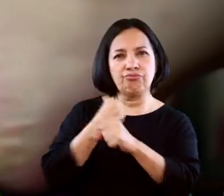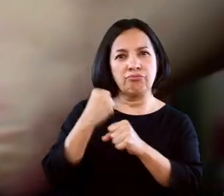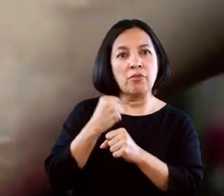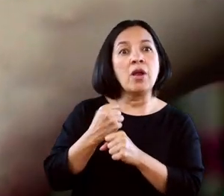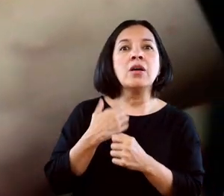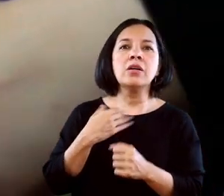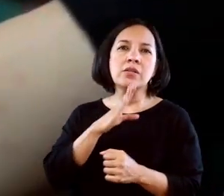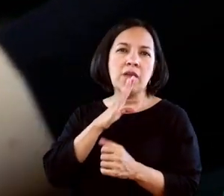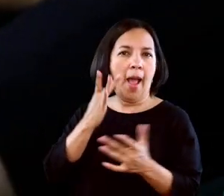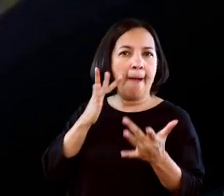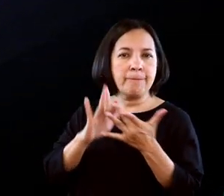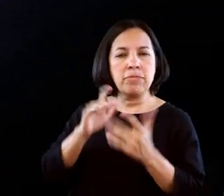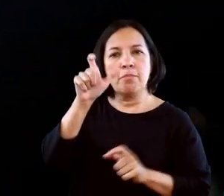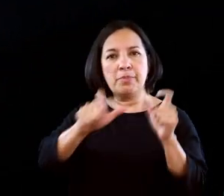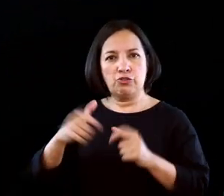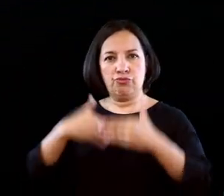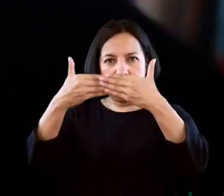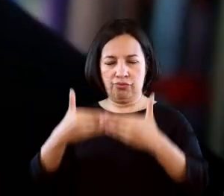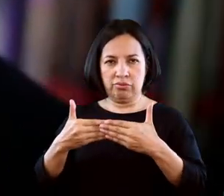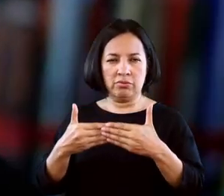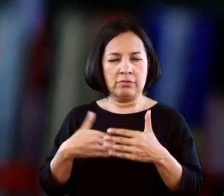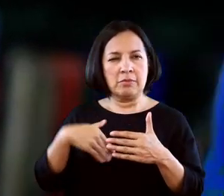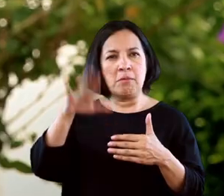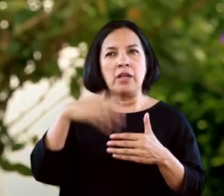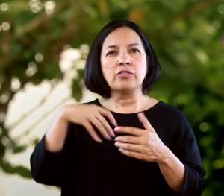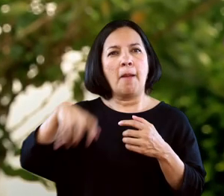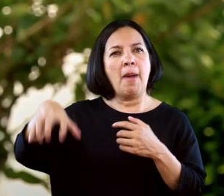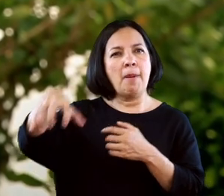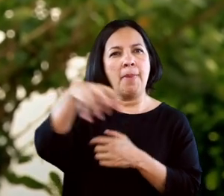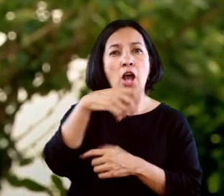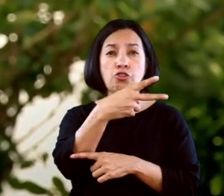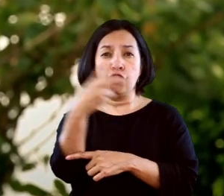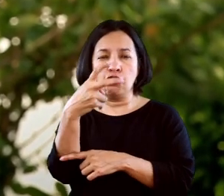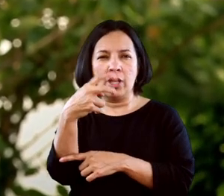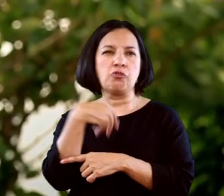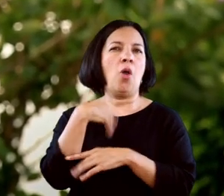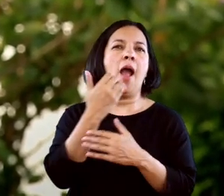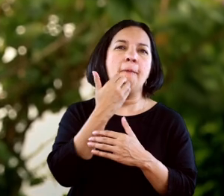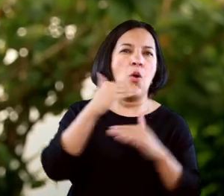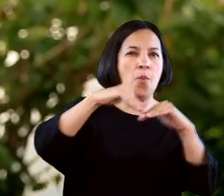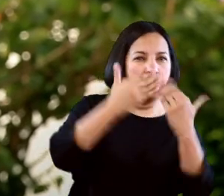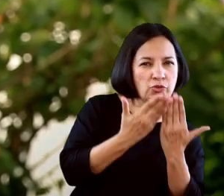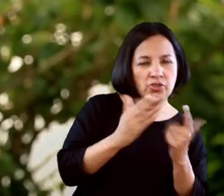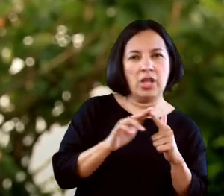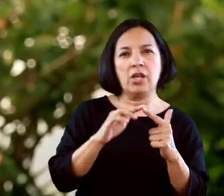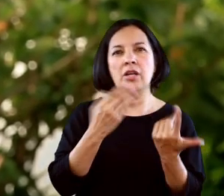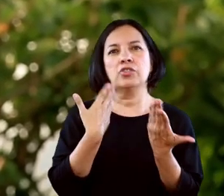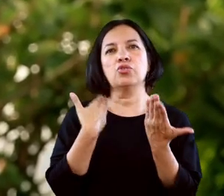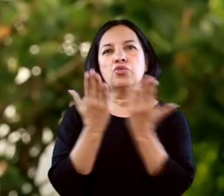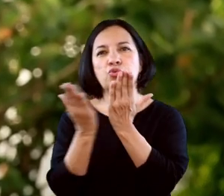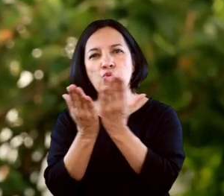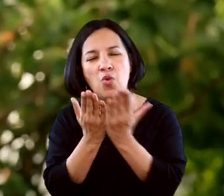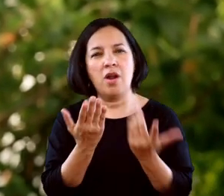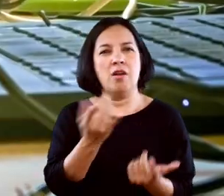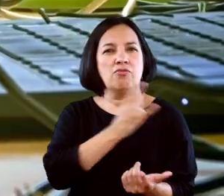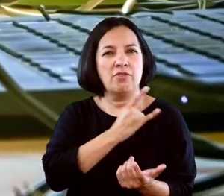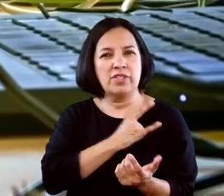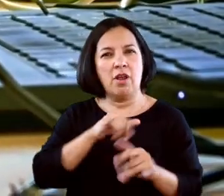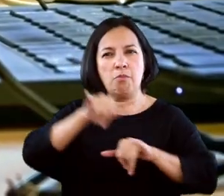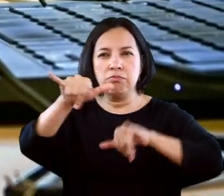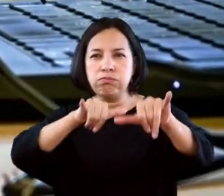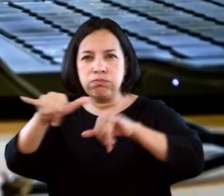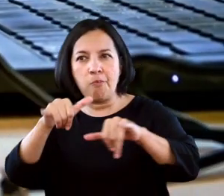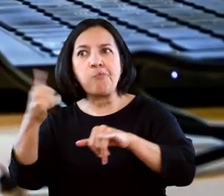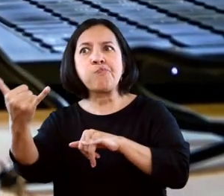laboral para las personas con discapacidad. Nuestros modelos se han implementado en más de 200 espacios, como bibliotecas, escuelas, universidades,